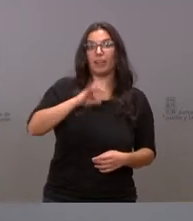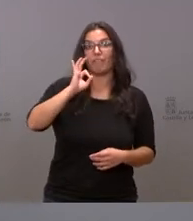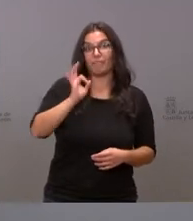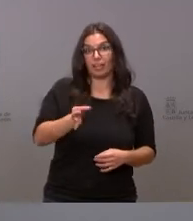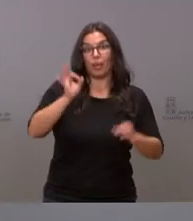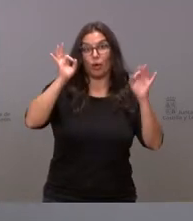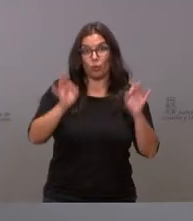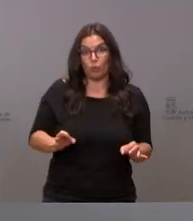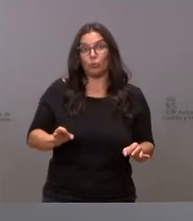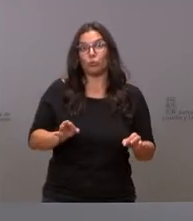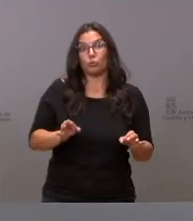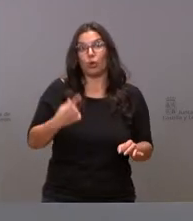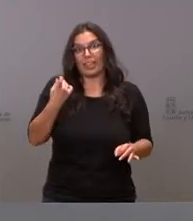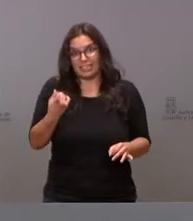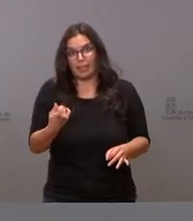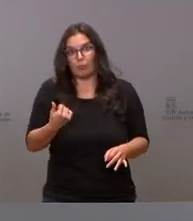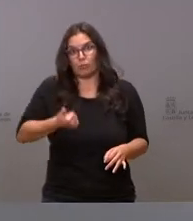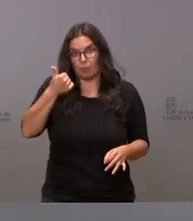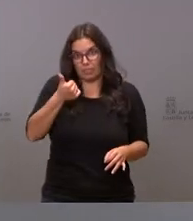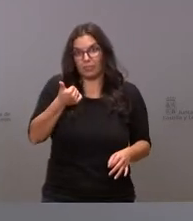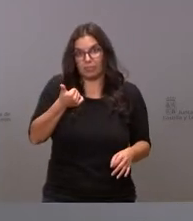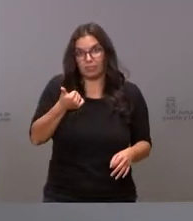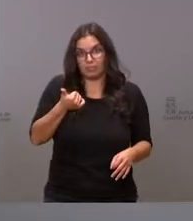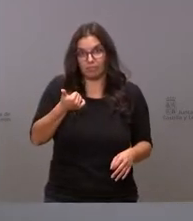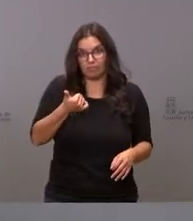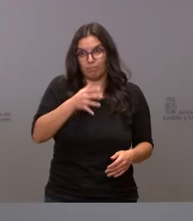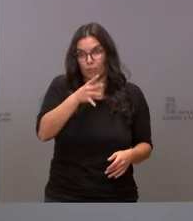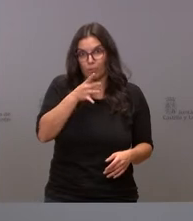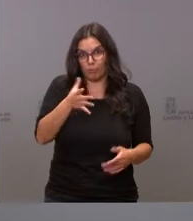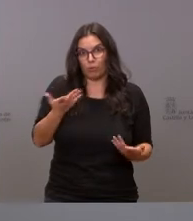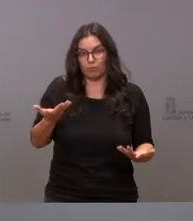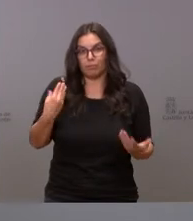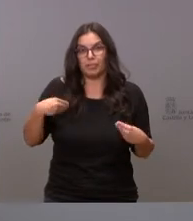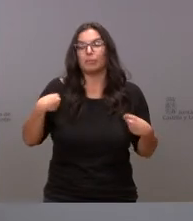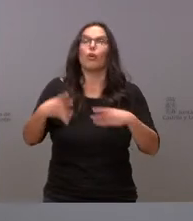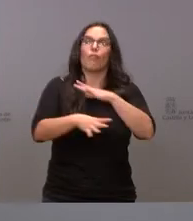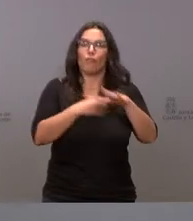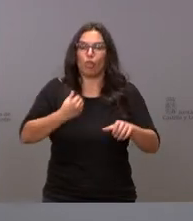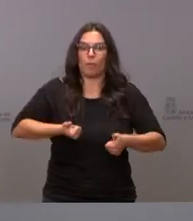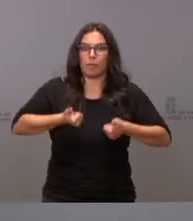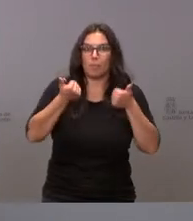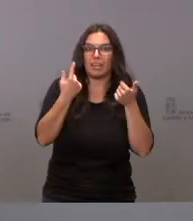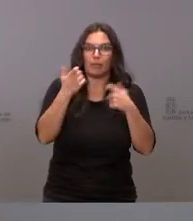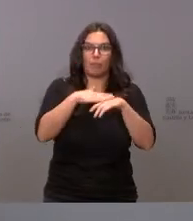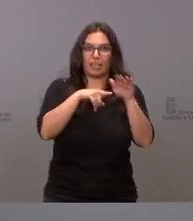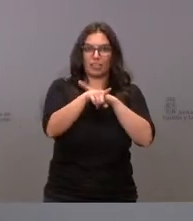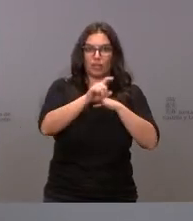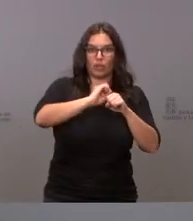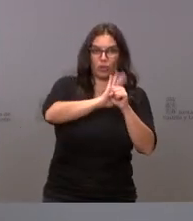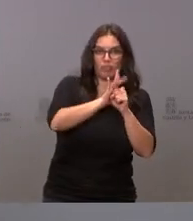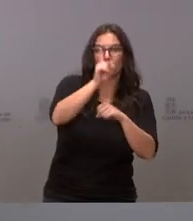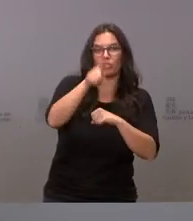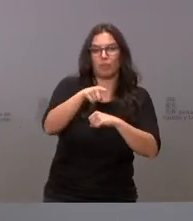por la que necesitamos ese presupuesto nosotros necesitamos más fondos tanto para gestionar la pandemia como para gestionar la